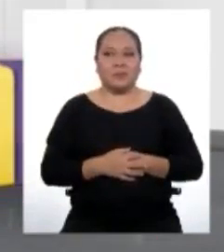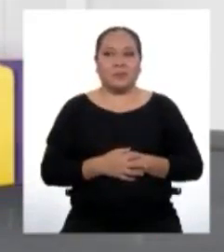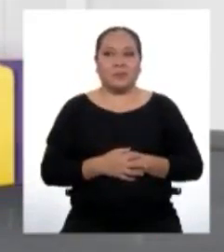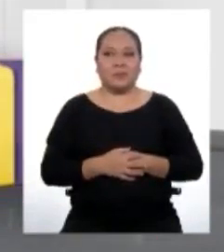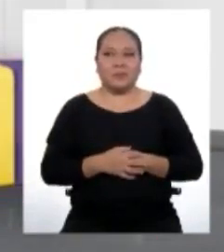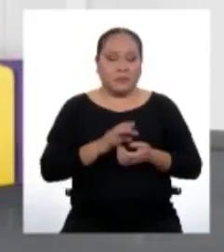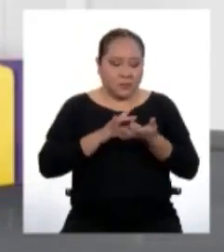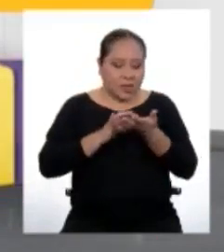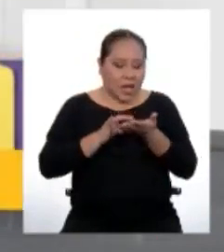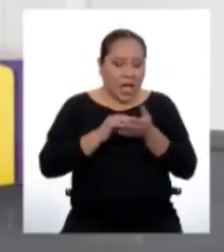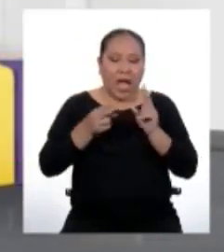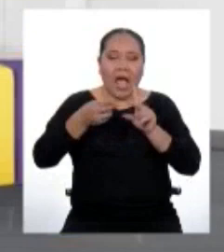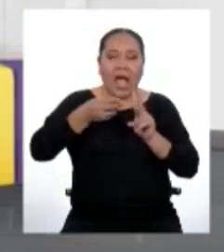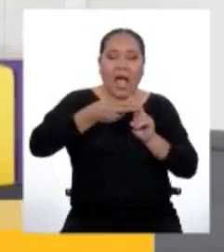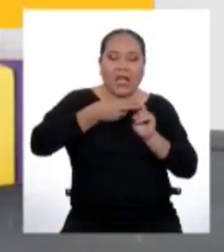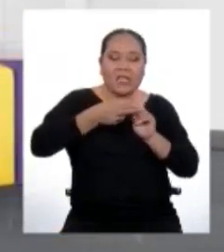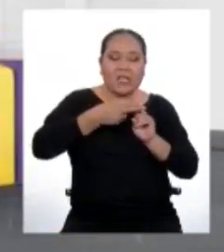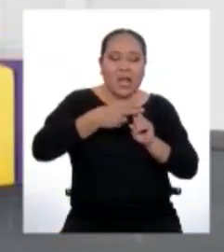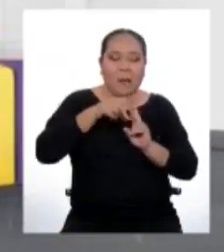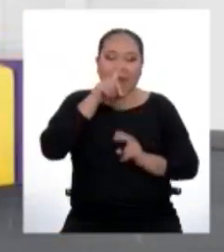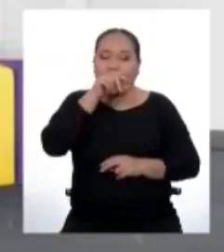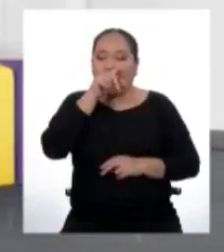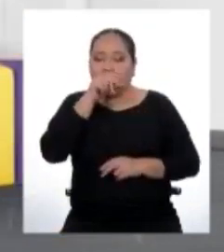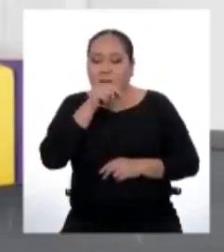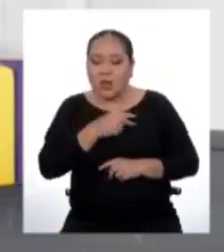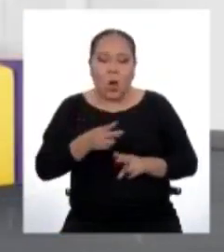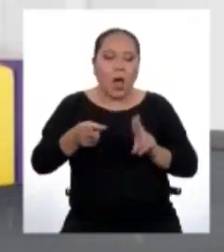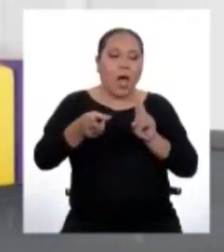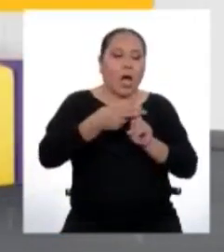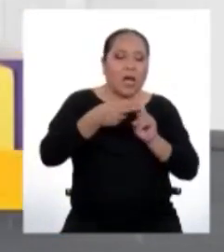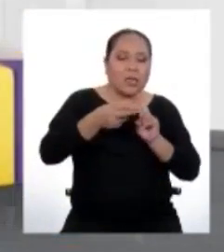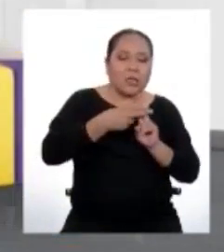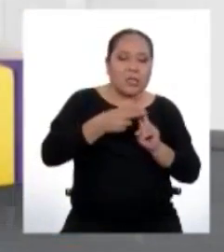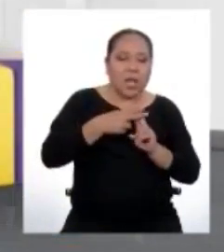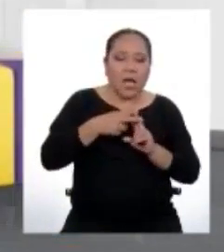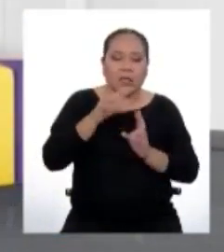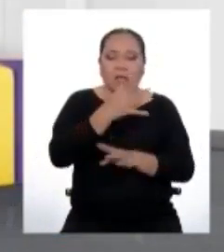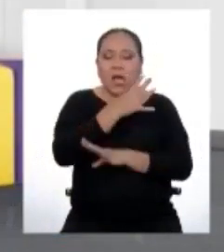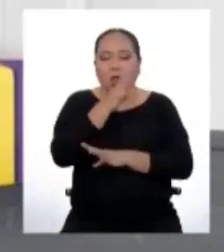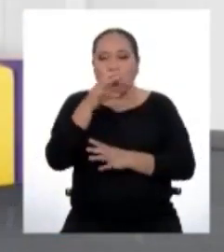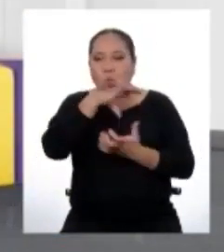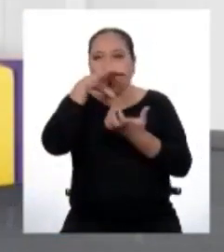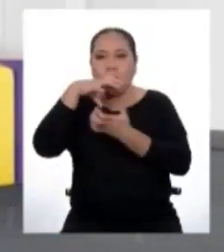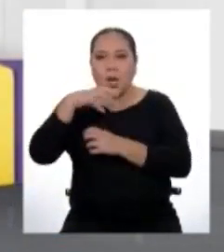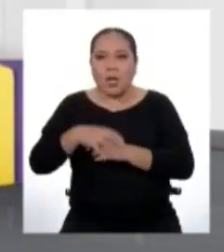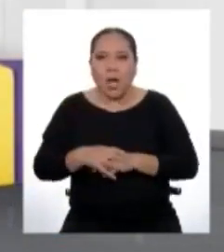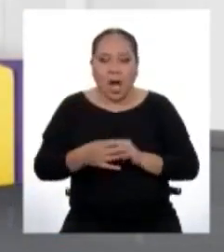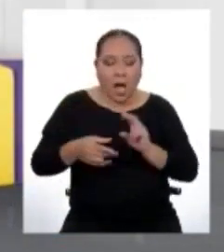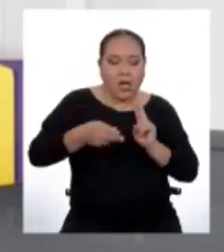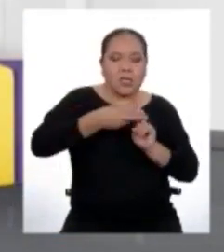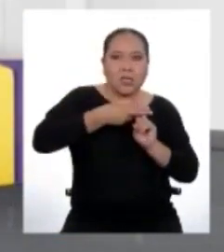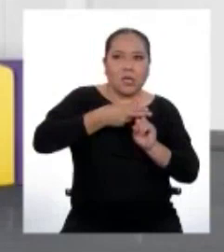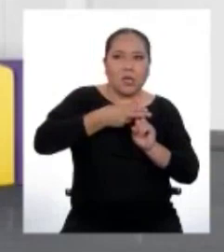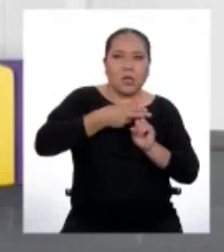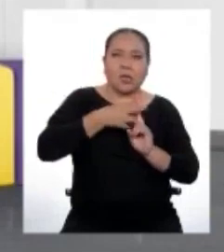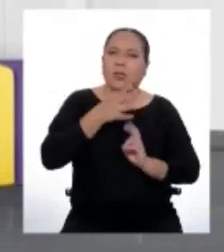Hashtag pajaritos, hashtag naturaleza, hashtag...